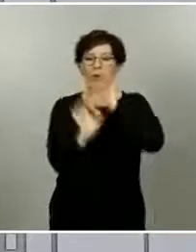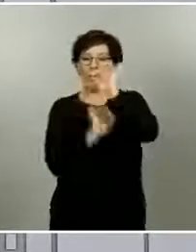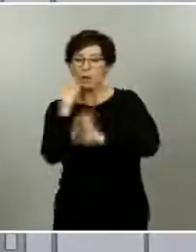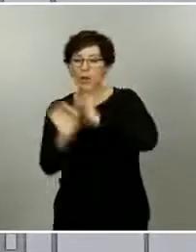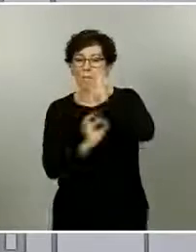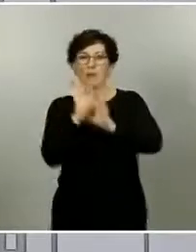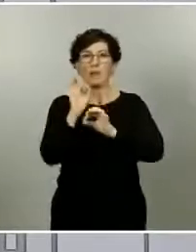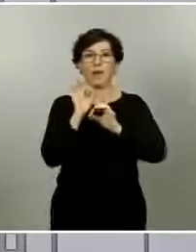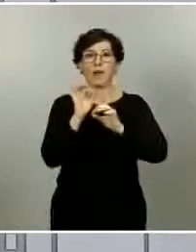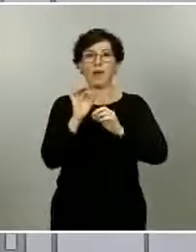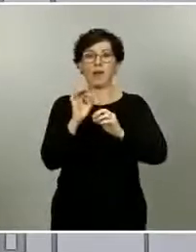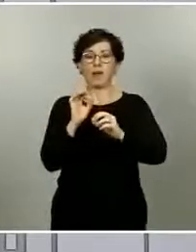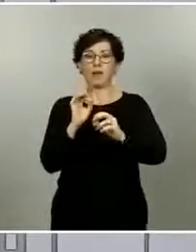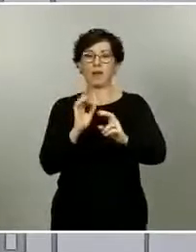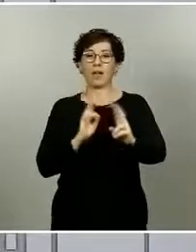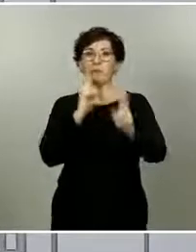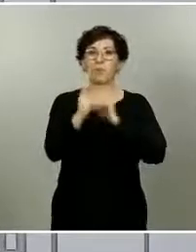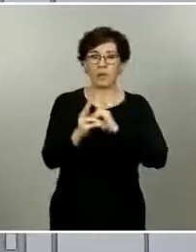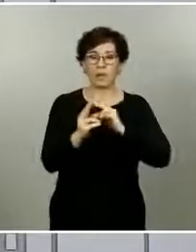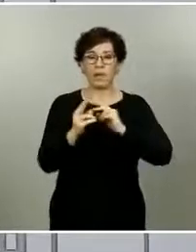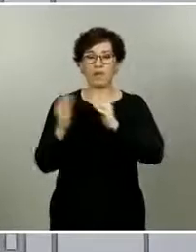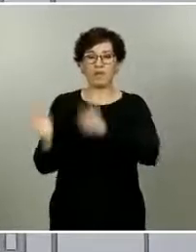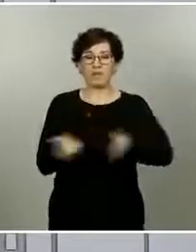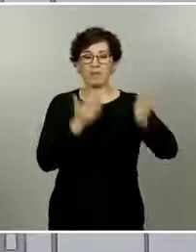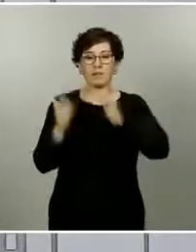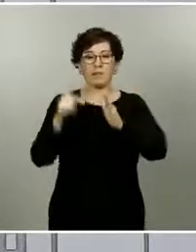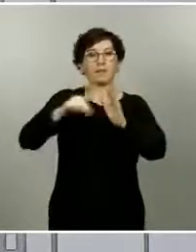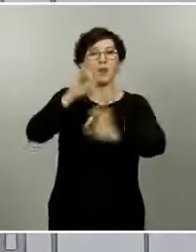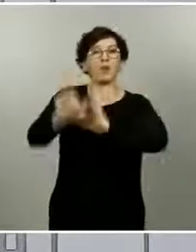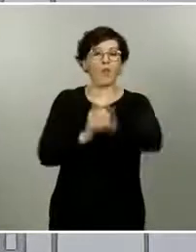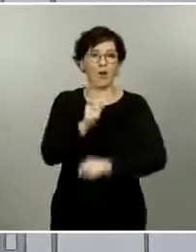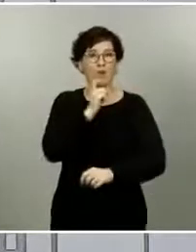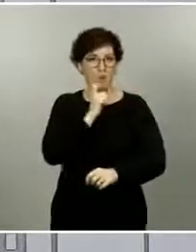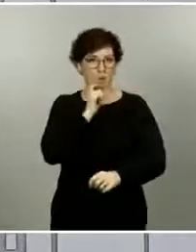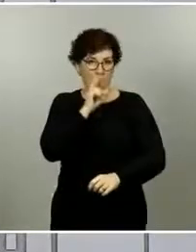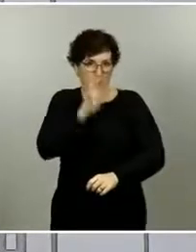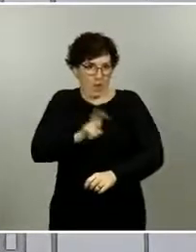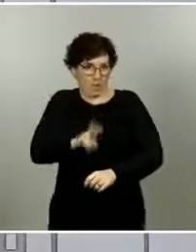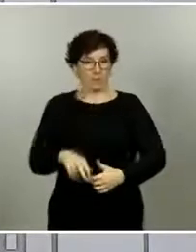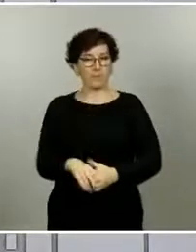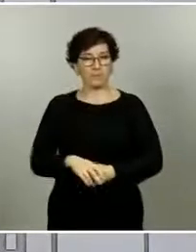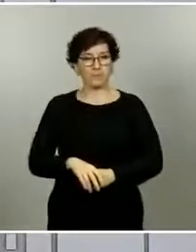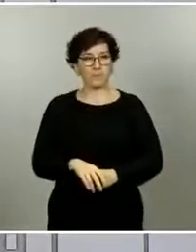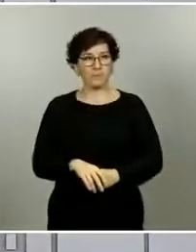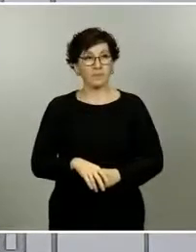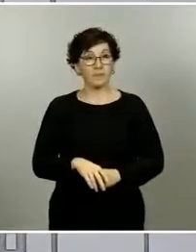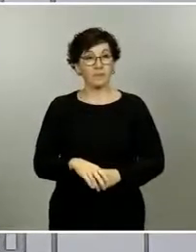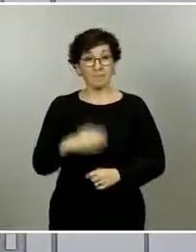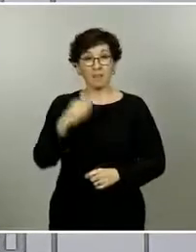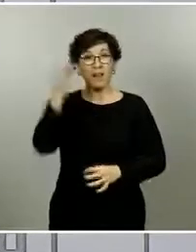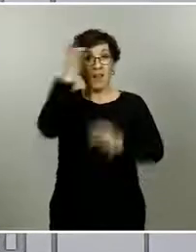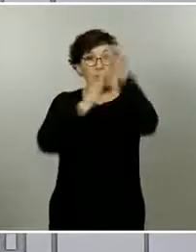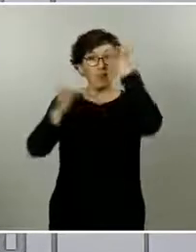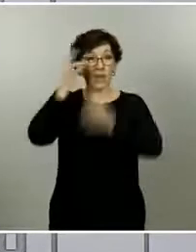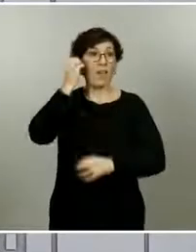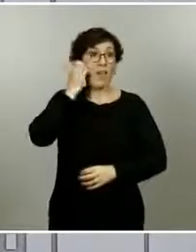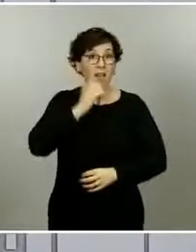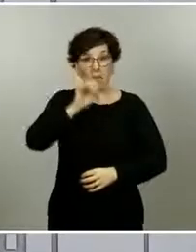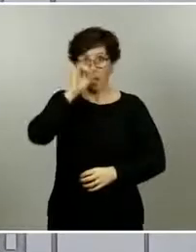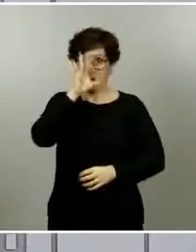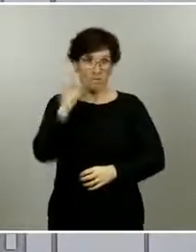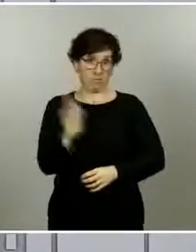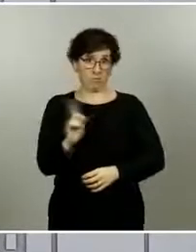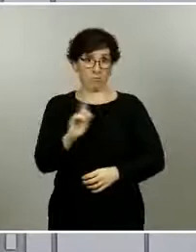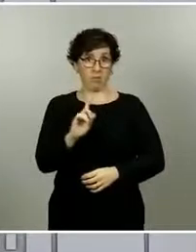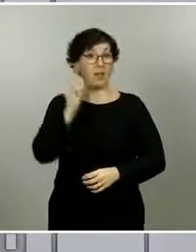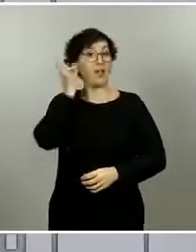y la evolución en las siguientes fases. Los datos no nos sorprenden. De hecho, la directora